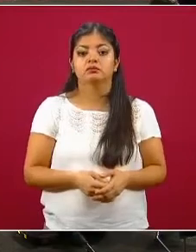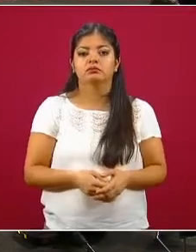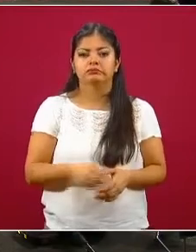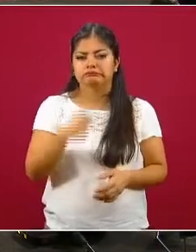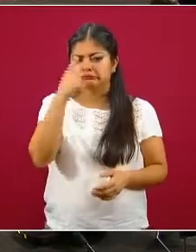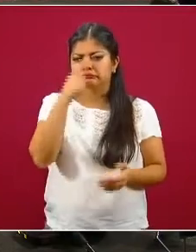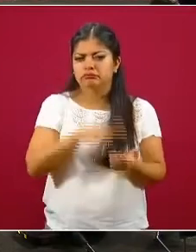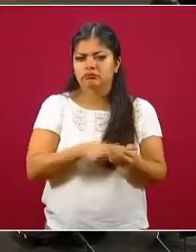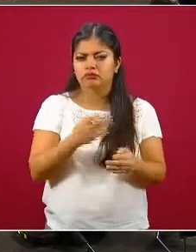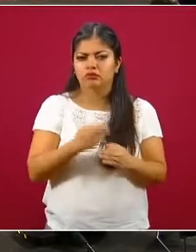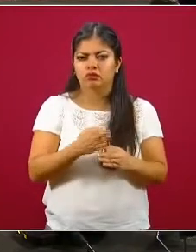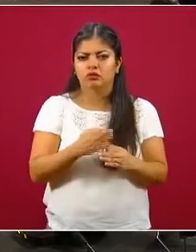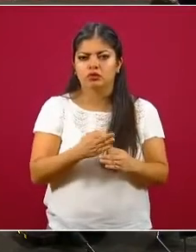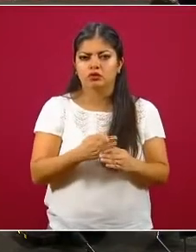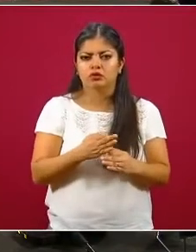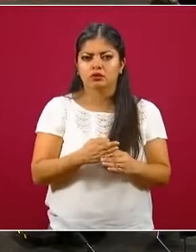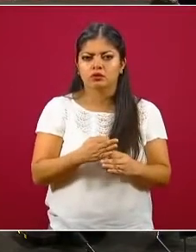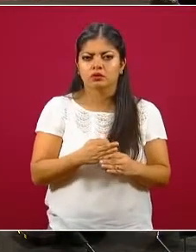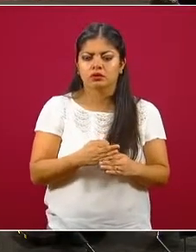No me equivoco en este momento.